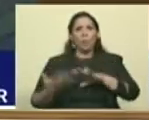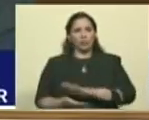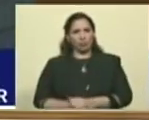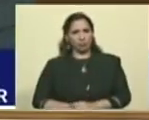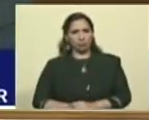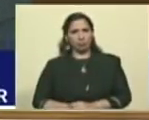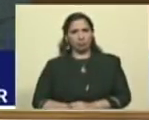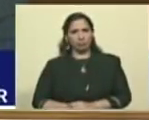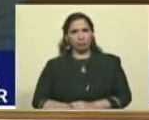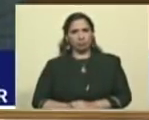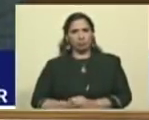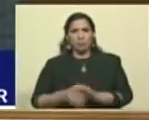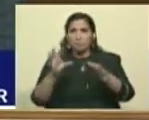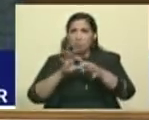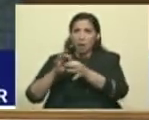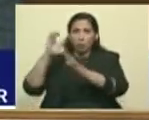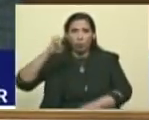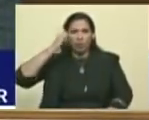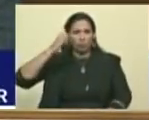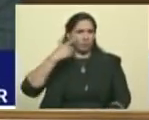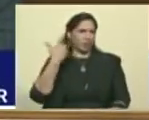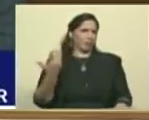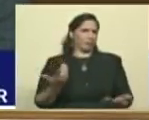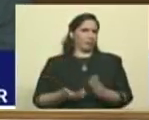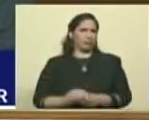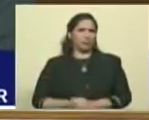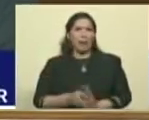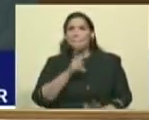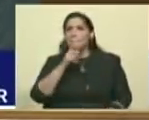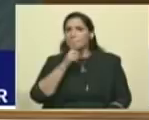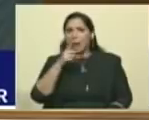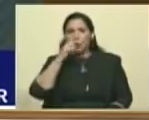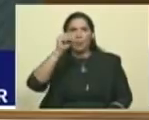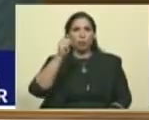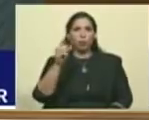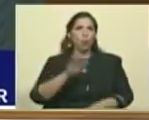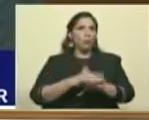Para la Unión Europea, para el Parlamento Europeo. ¿Qué malo es Nicolás, que no se dejó matar?